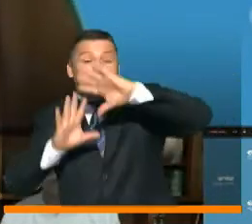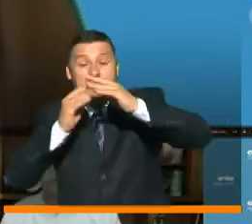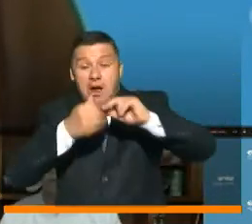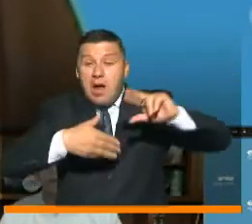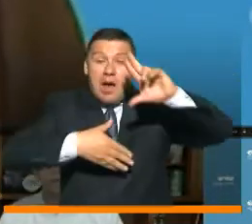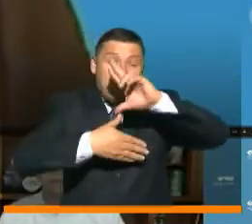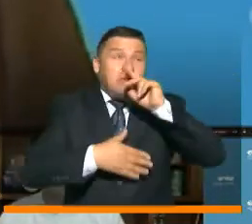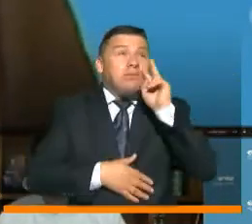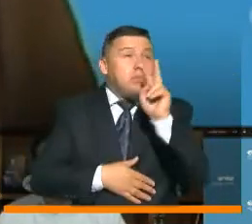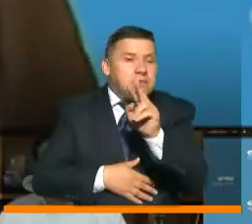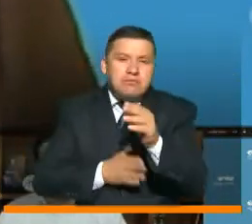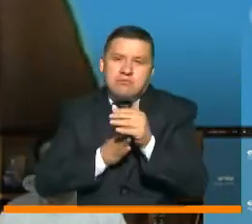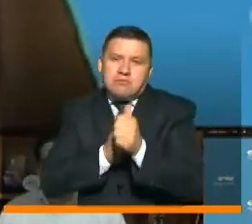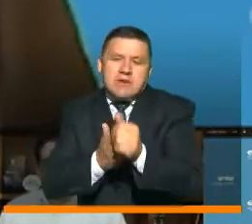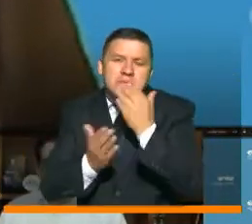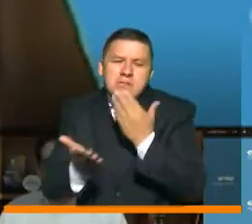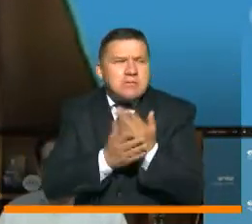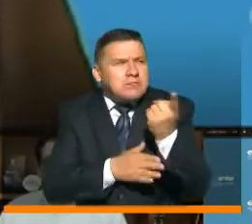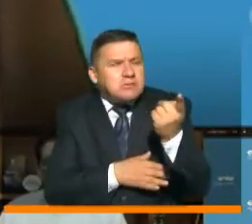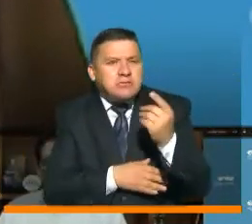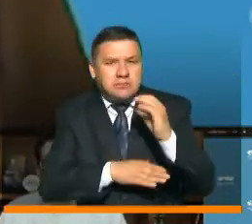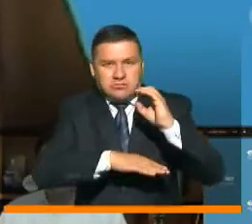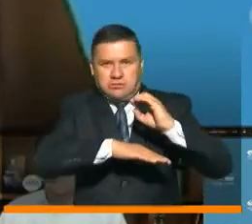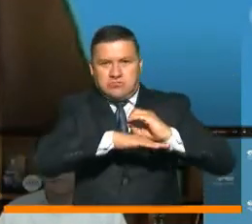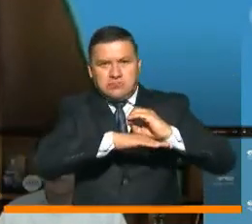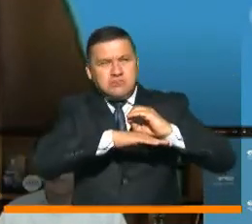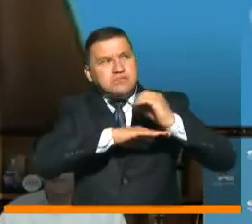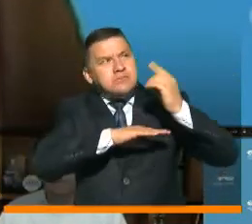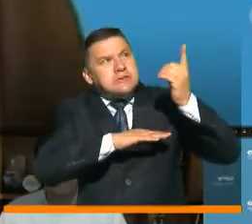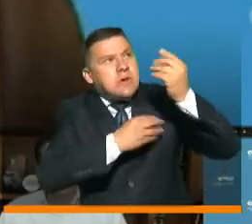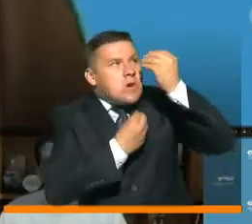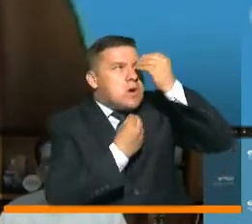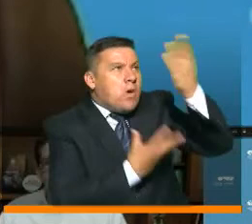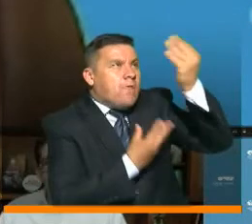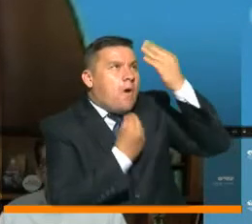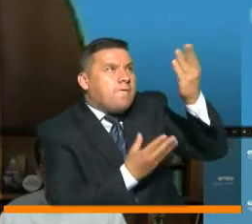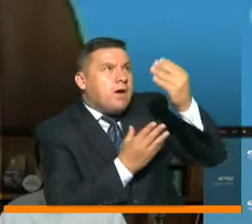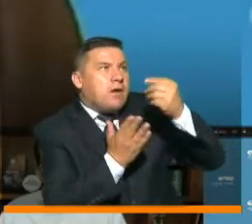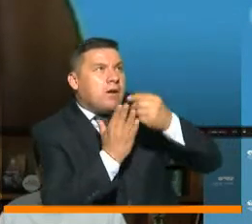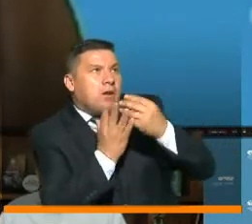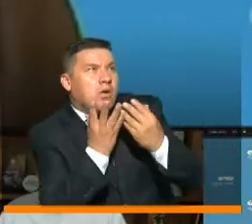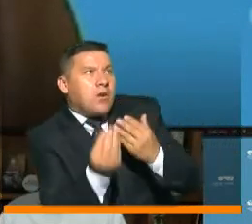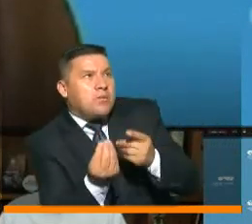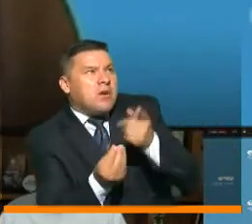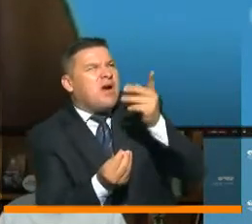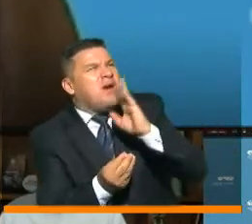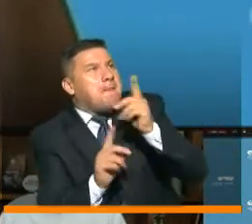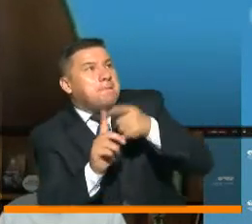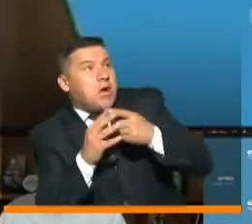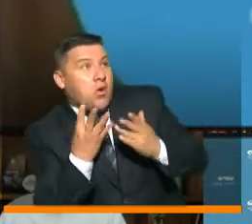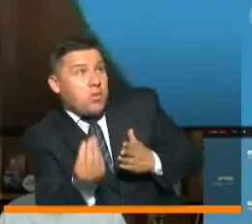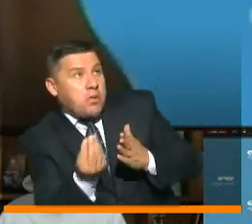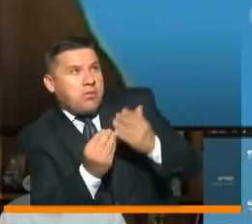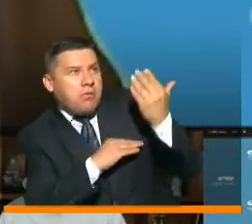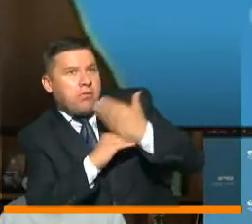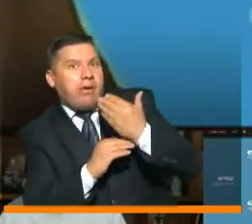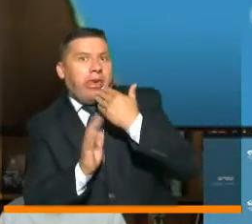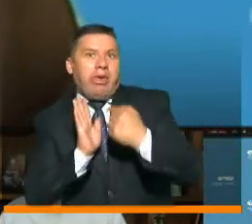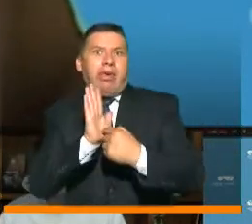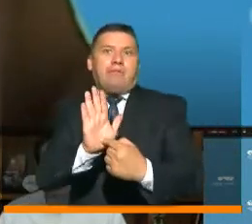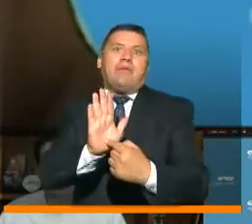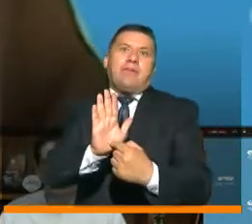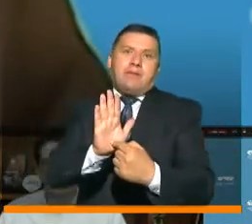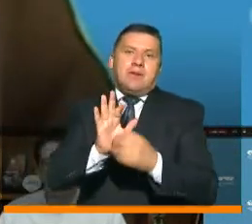Américas han seguido la recomendación de la Organización Mundial de la Salud y de la Organización Panamericana de la Salud. Un ejemplo